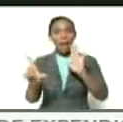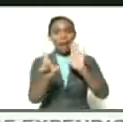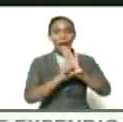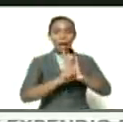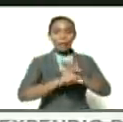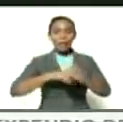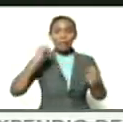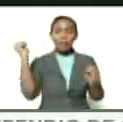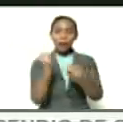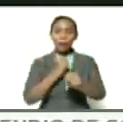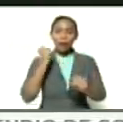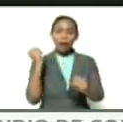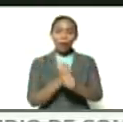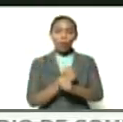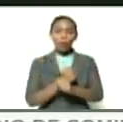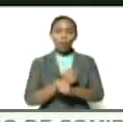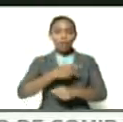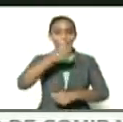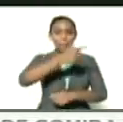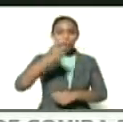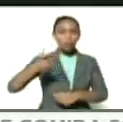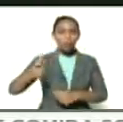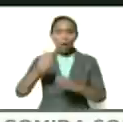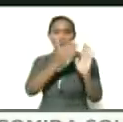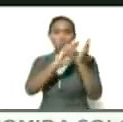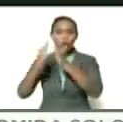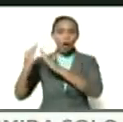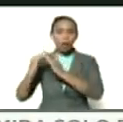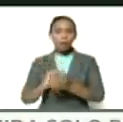orgánica de ciudades comunales